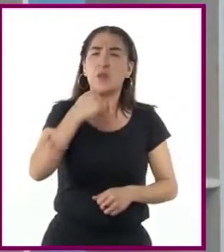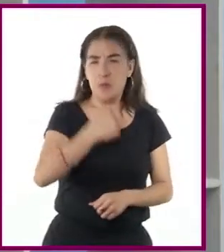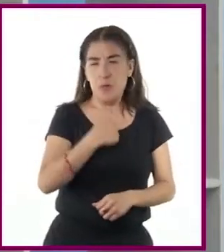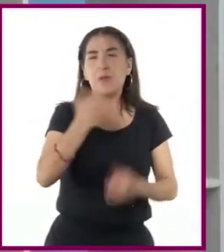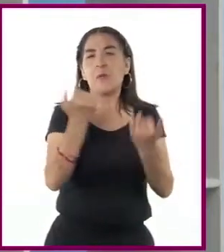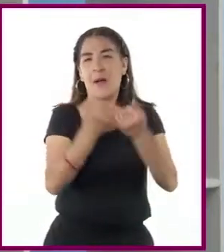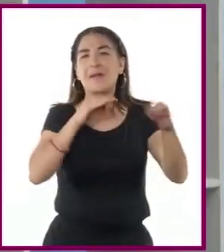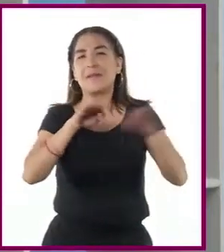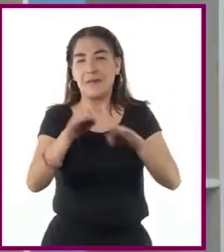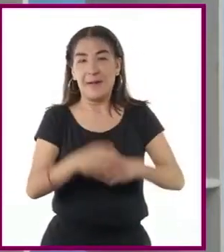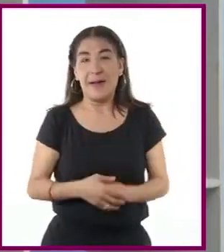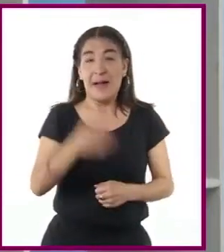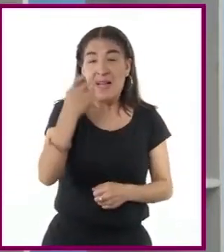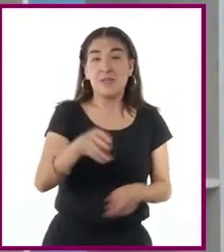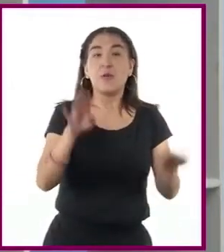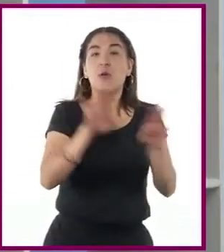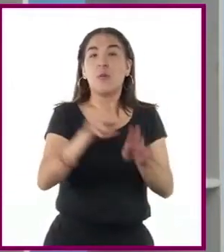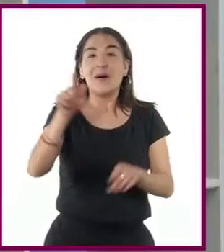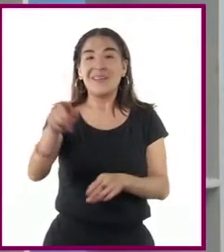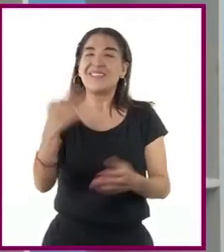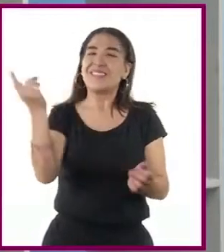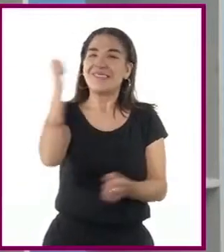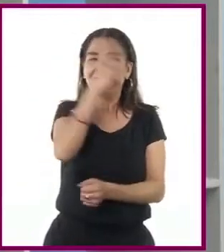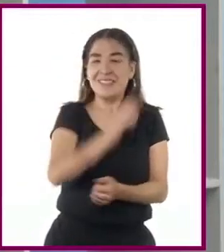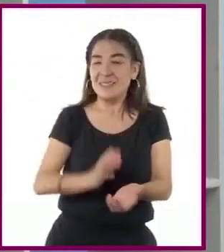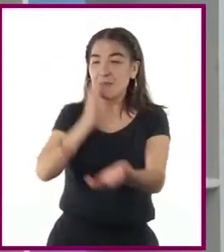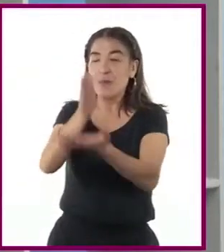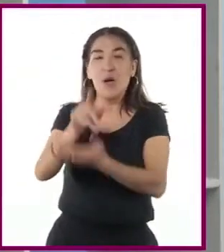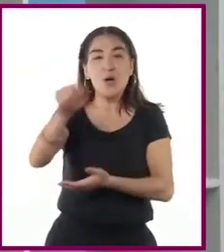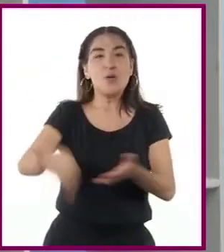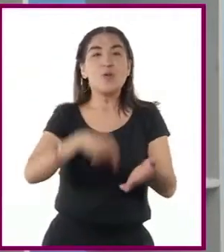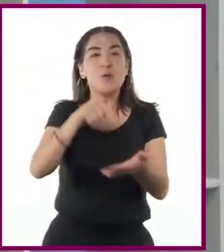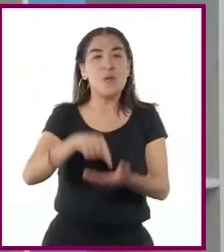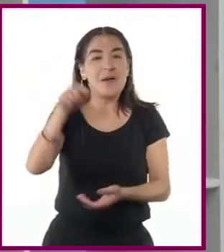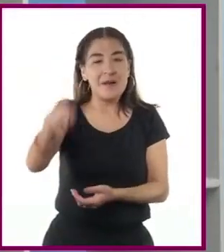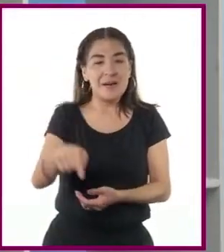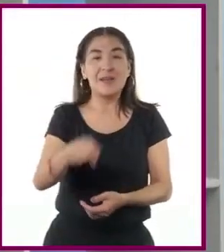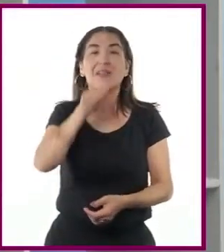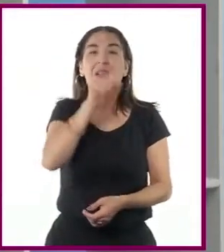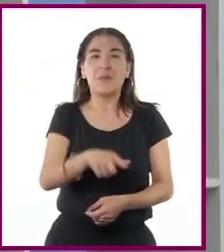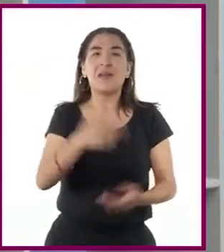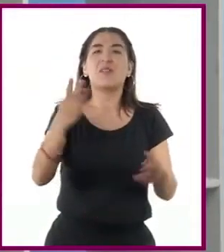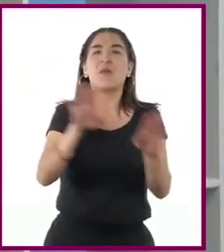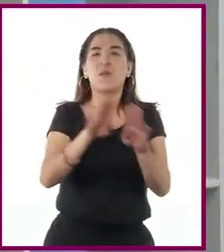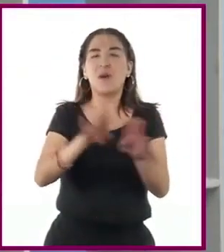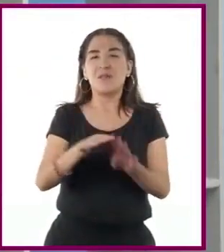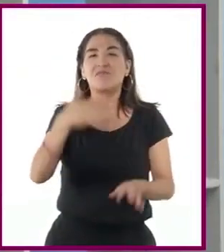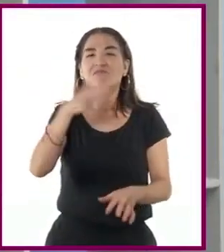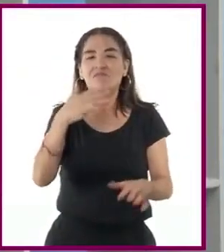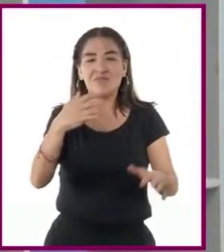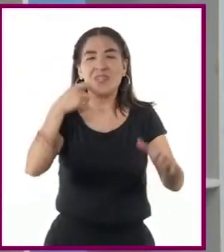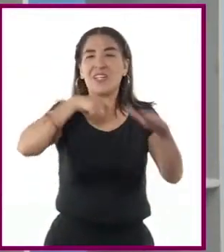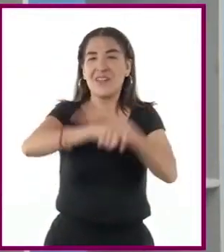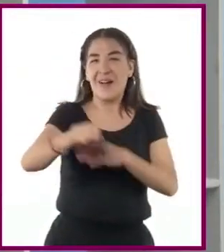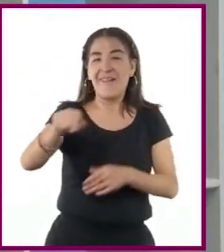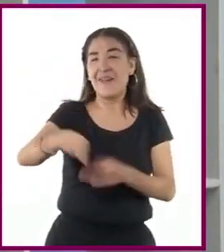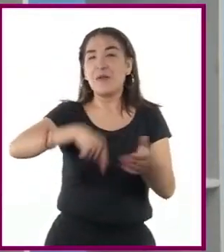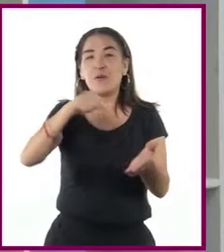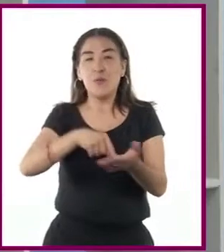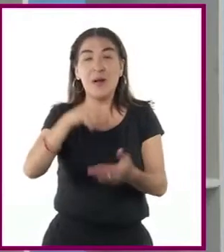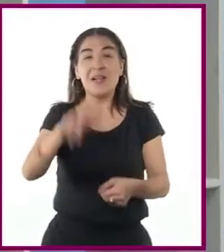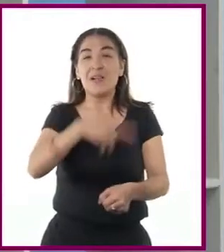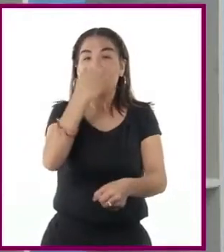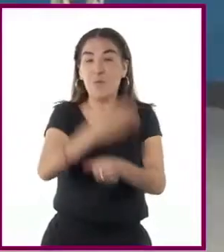del muro y los impedimentos para ir a ver a su familia en la zona occidental, más la creciente corrupción en la República Democrática Alemana,